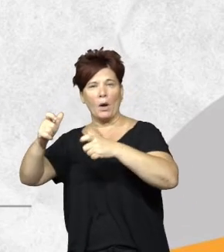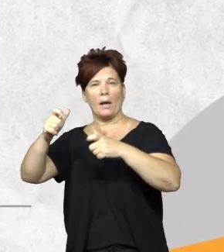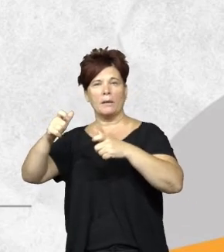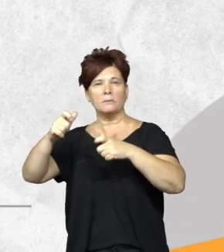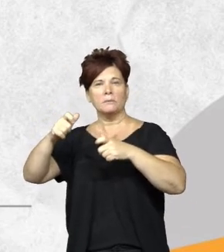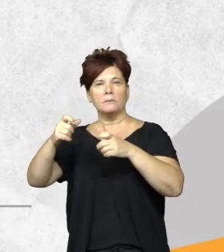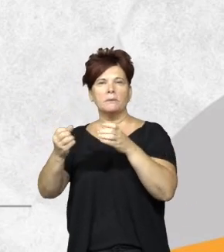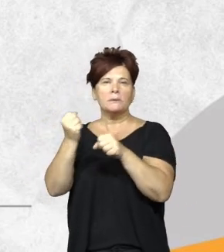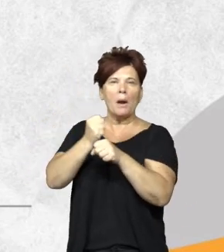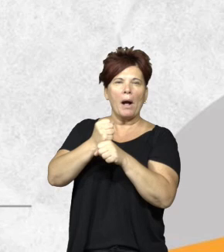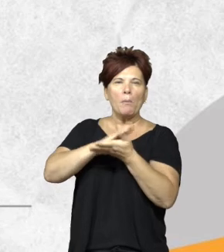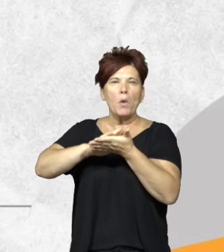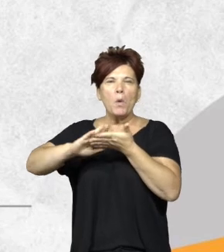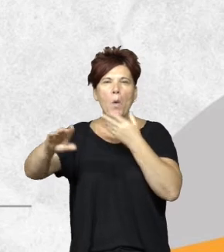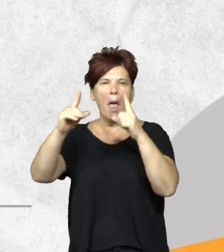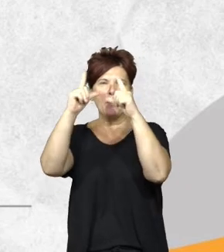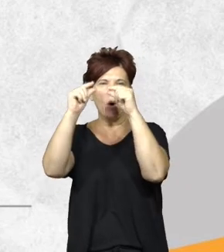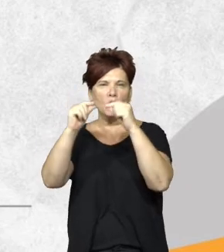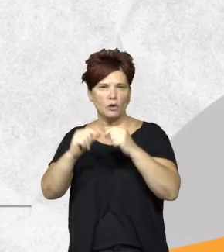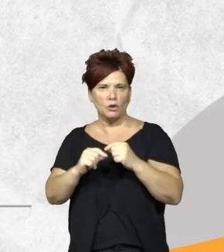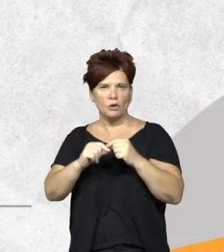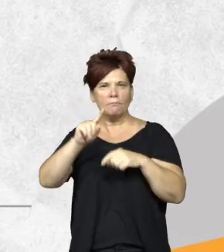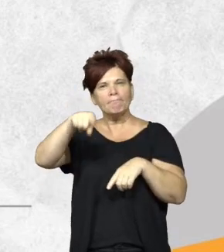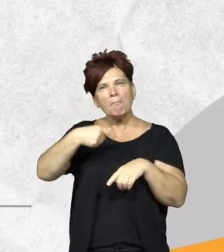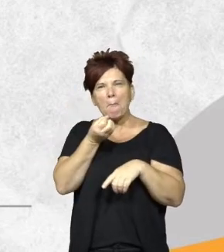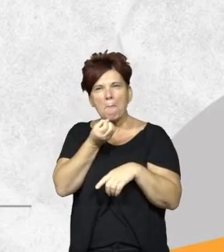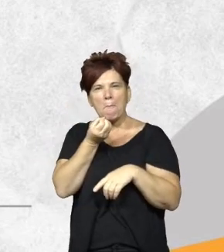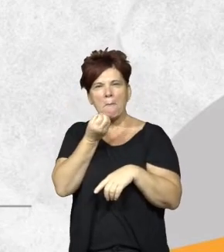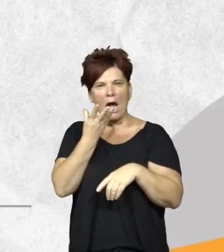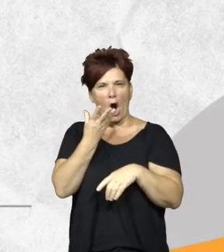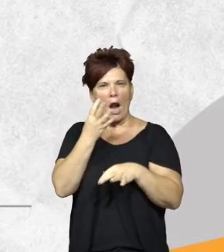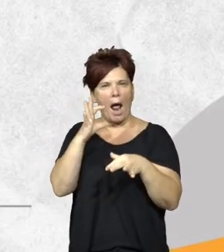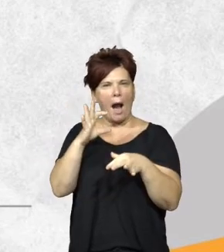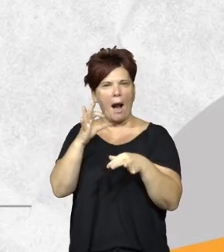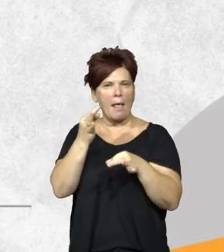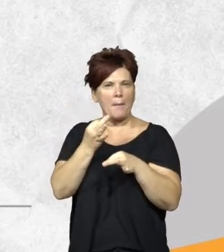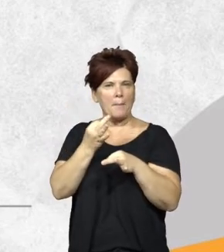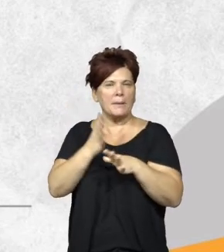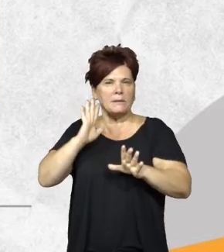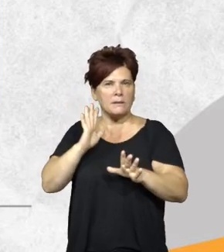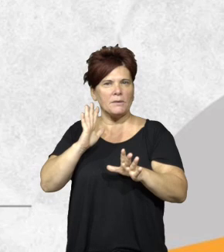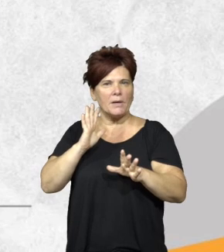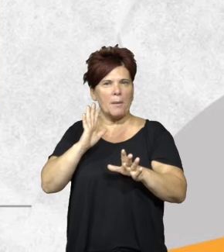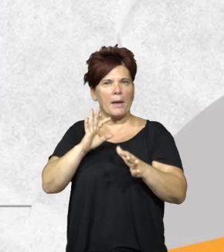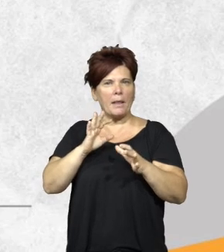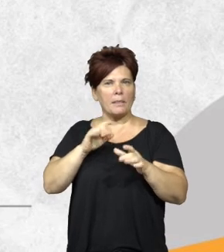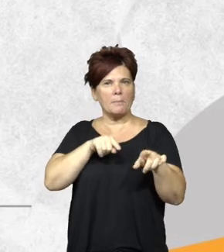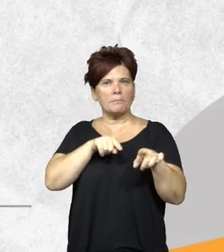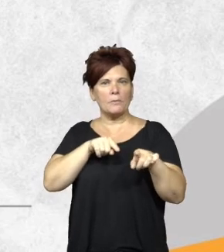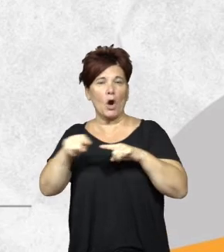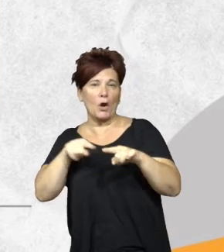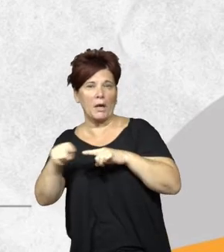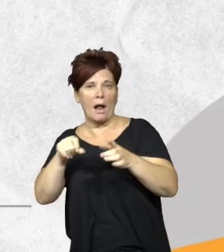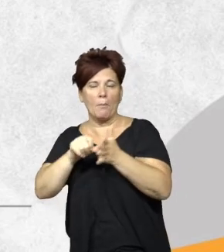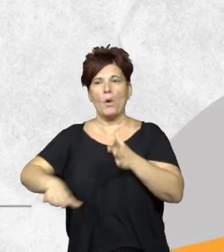nuevos algoritmos para mejorar la eficiencia que tenían los que corríamos para la región